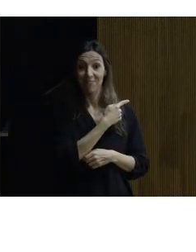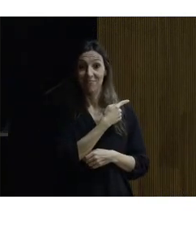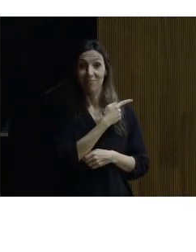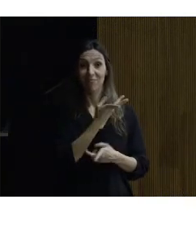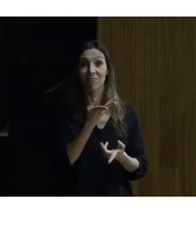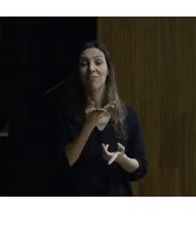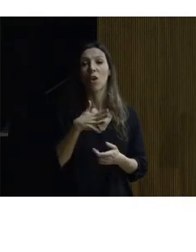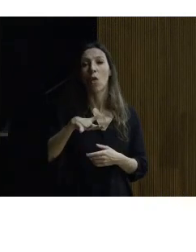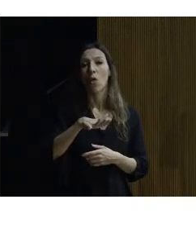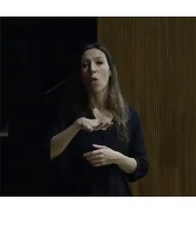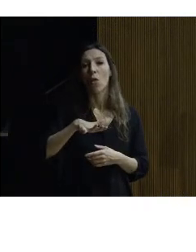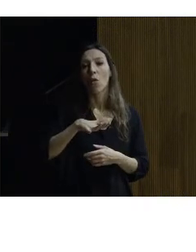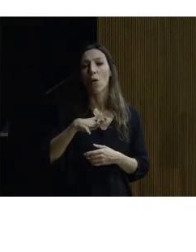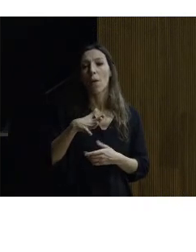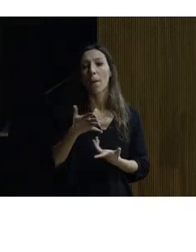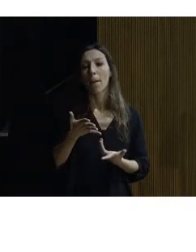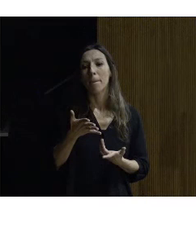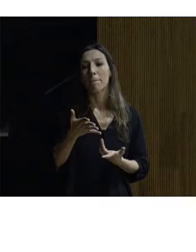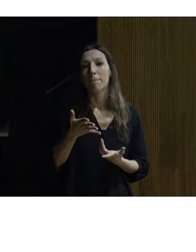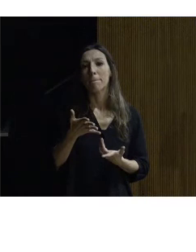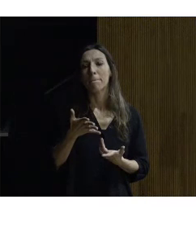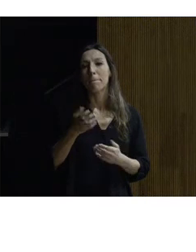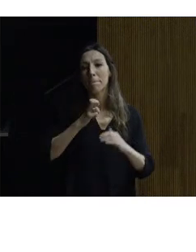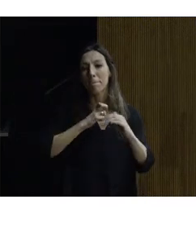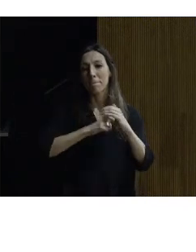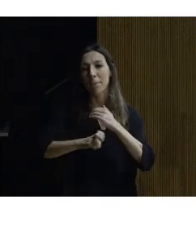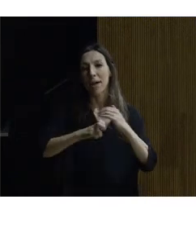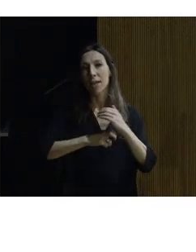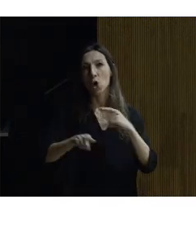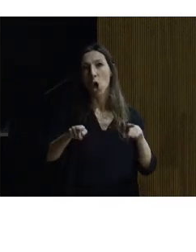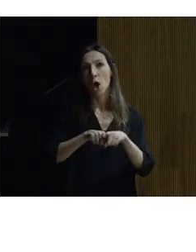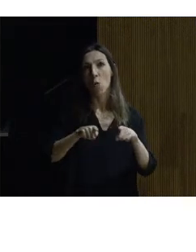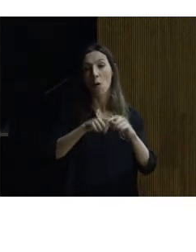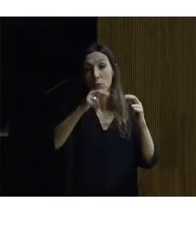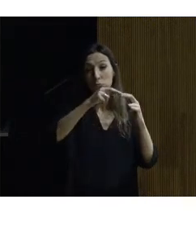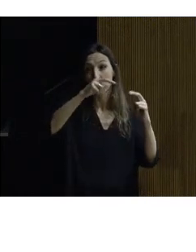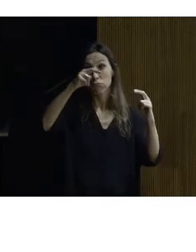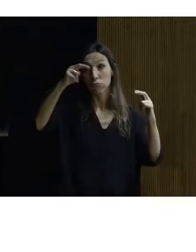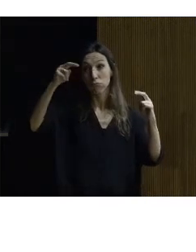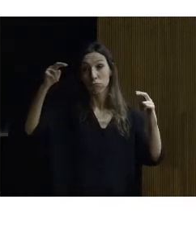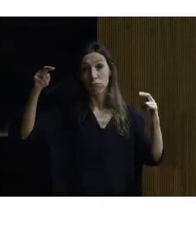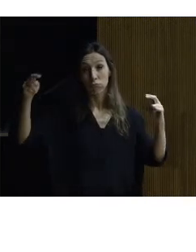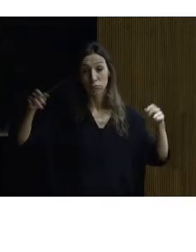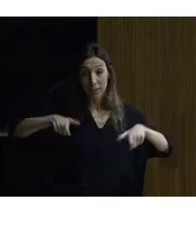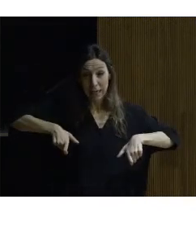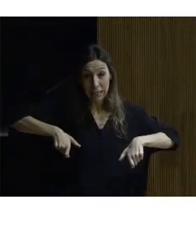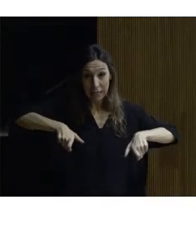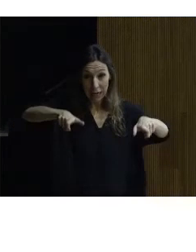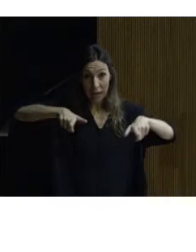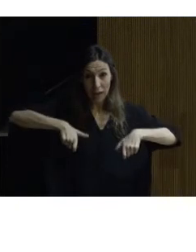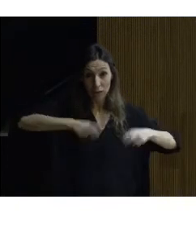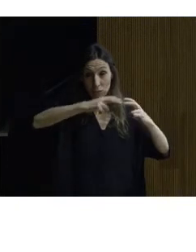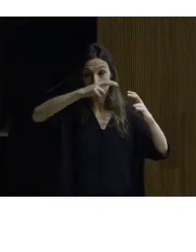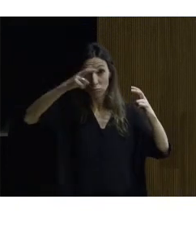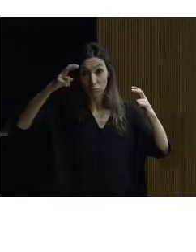metro único porque es un metro metro suspendido ¿no? pobrecillo y va por un rail recorriendo esta ciudad y una profesión